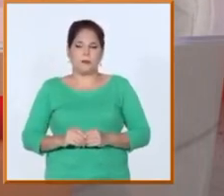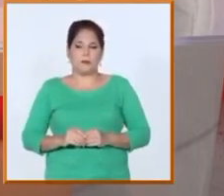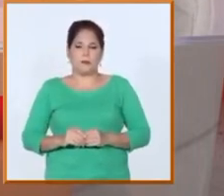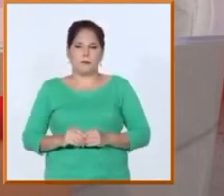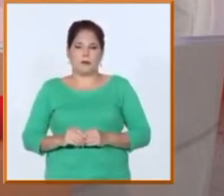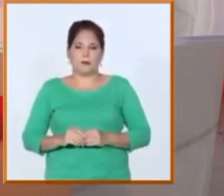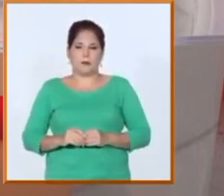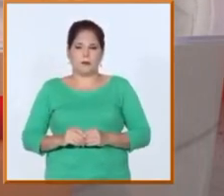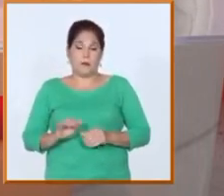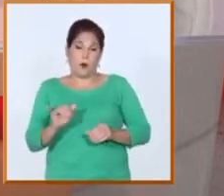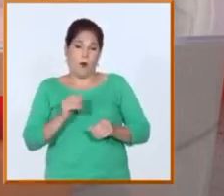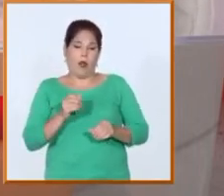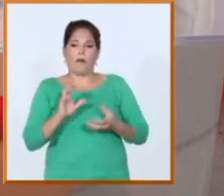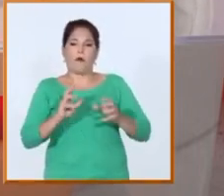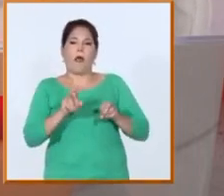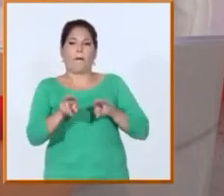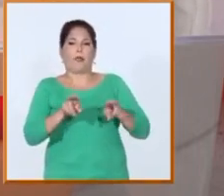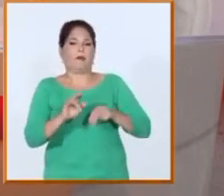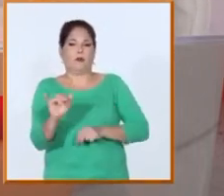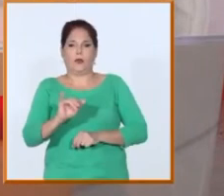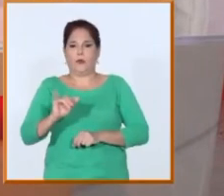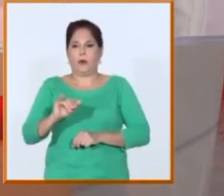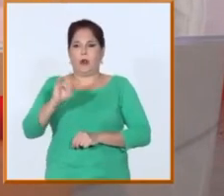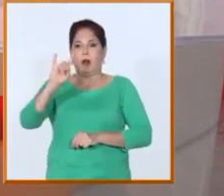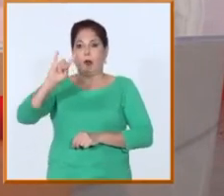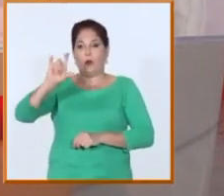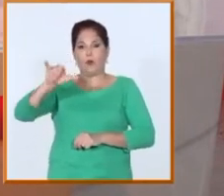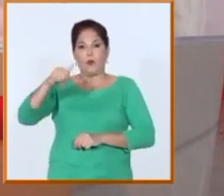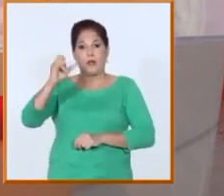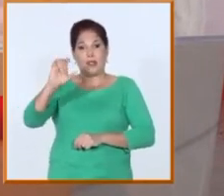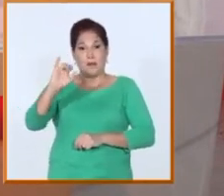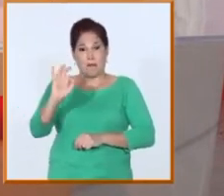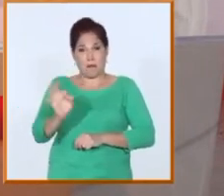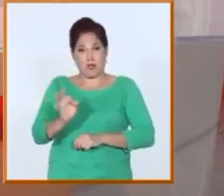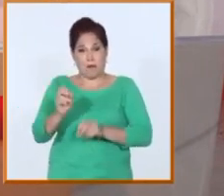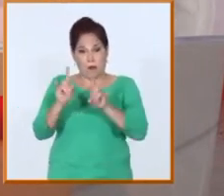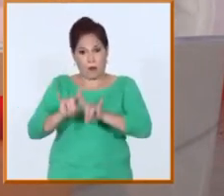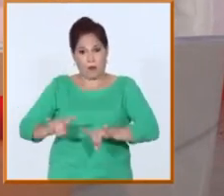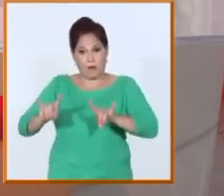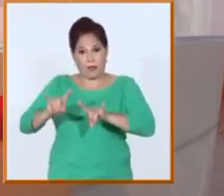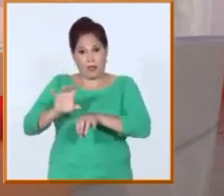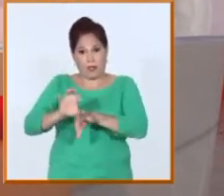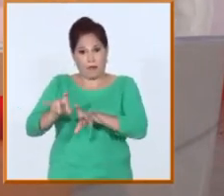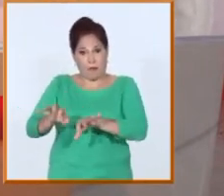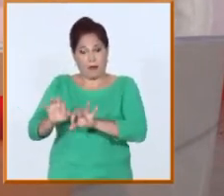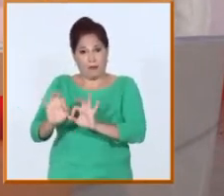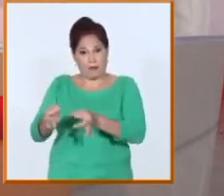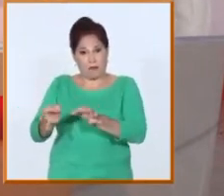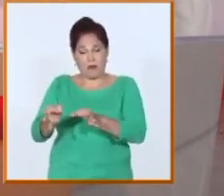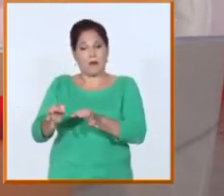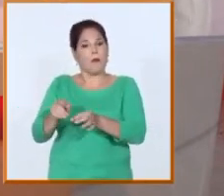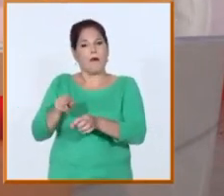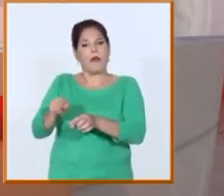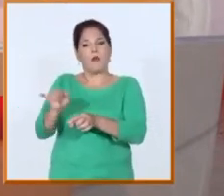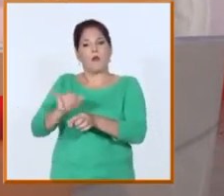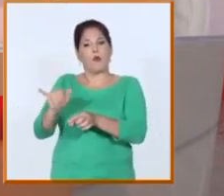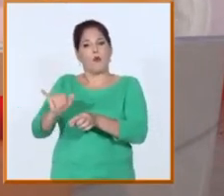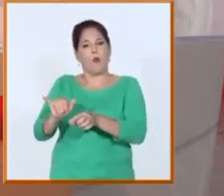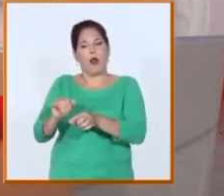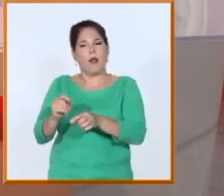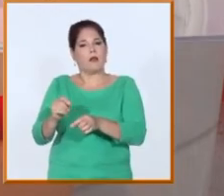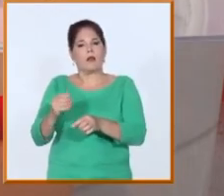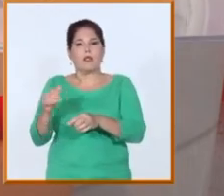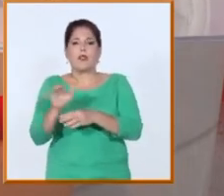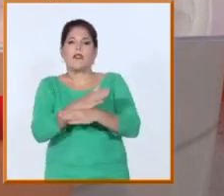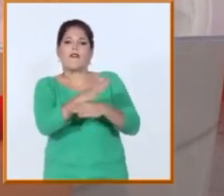desempeñar después. Es decir, la UCI tiene un momento particular. Bueno, la UCI tiene además la distinción, por supuesto, de todo lo que